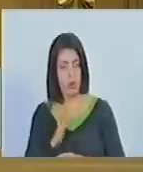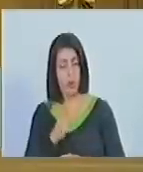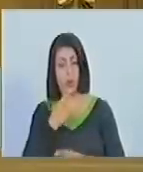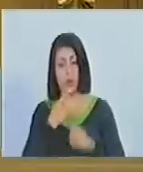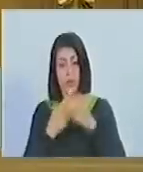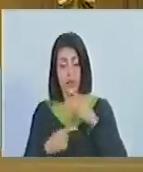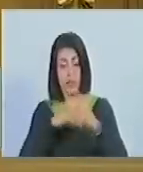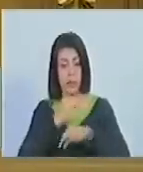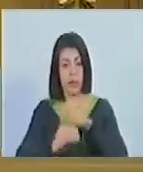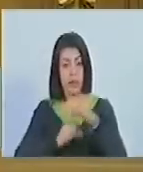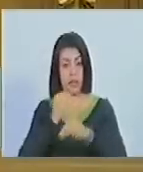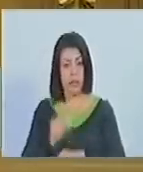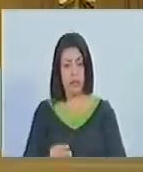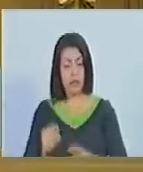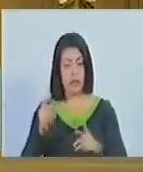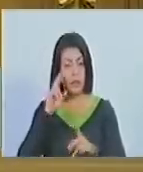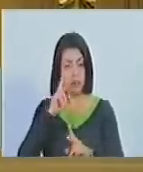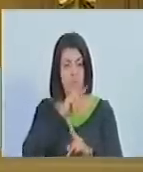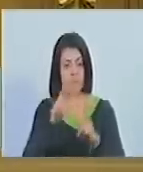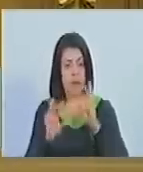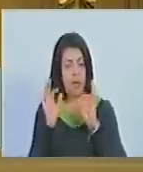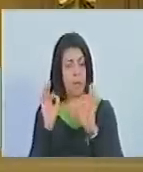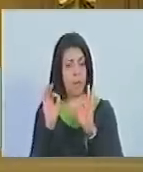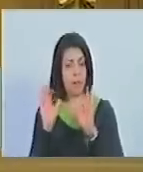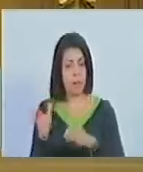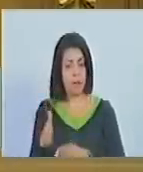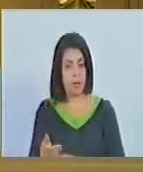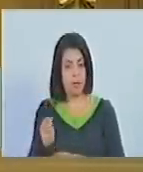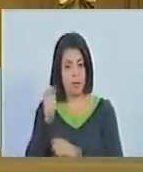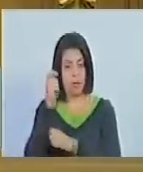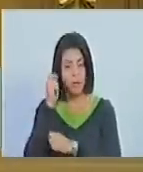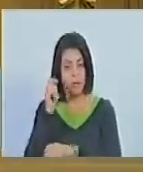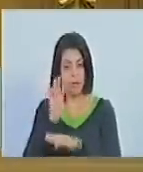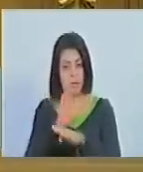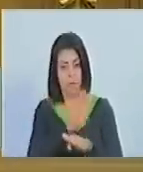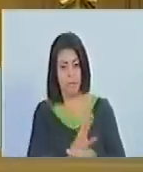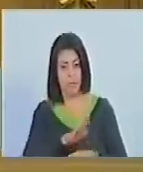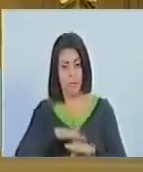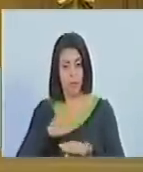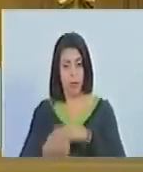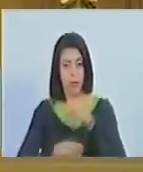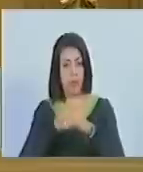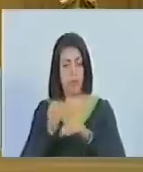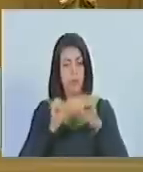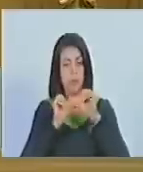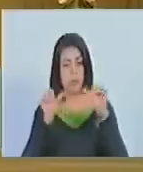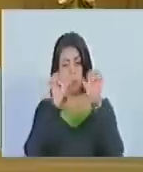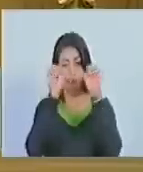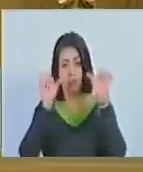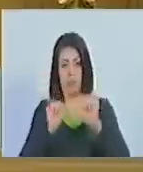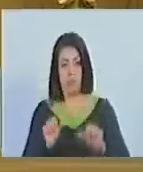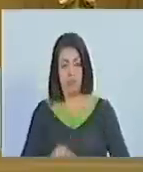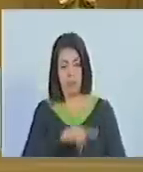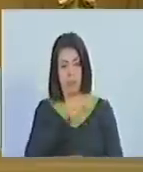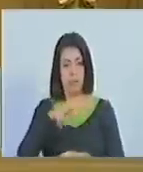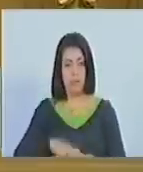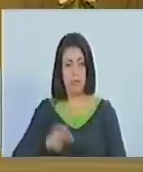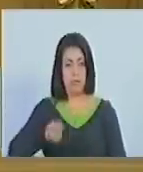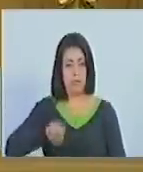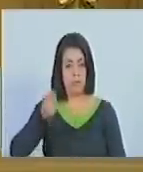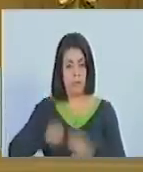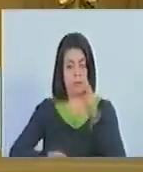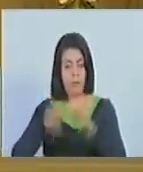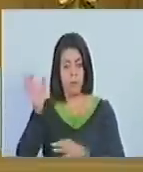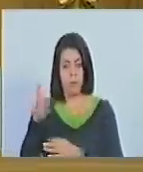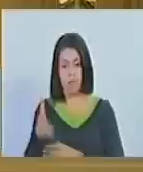propone la creación de una jurisdicción especial de pesca y agricultura a fin de establecer un sistema nacional de tribunales de